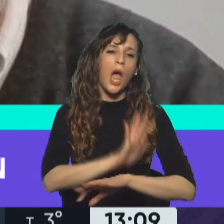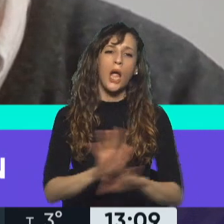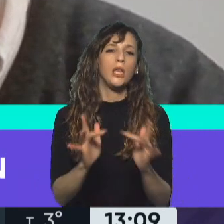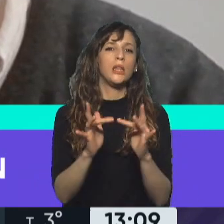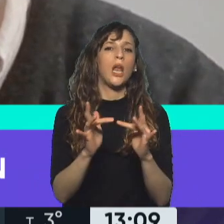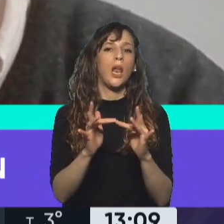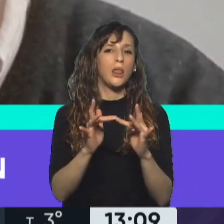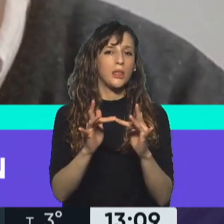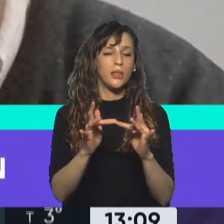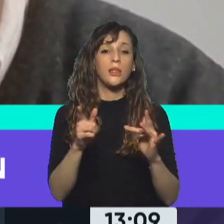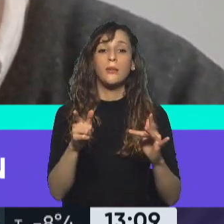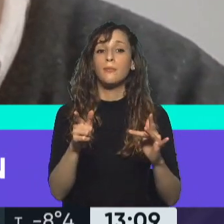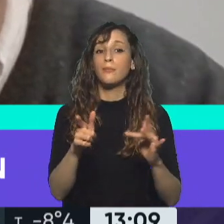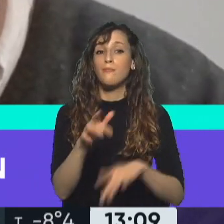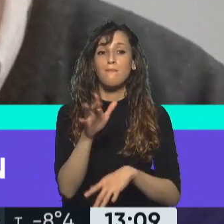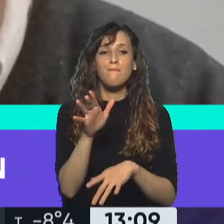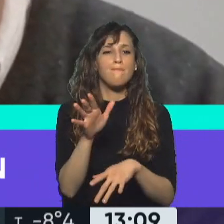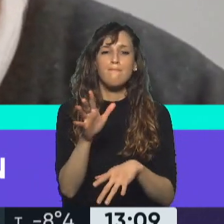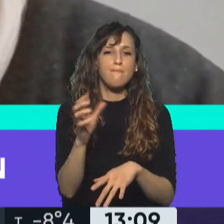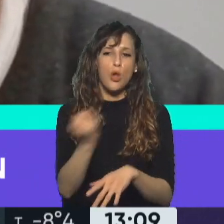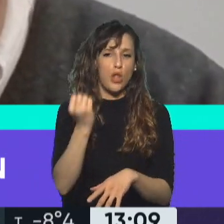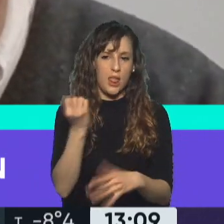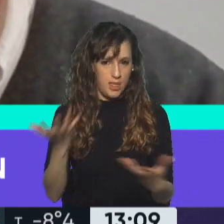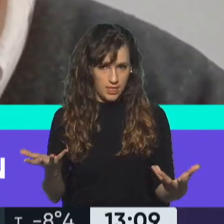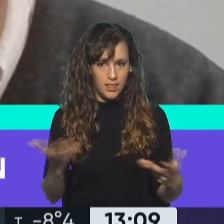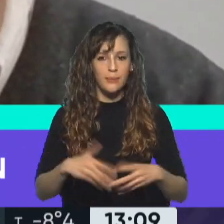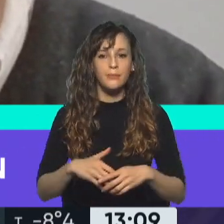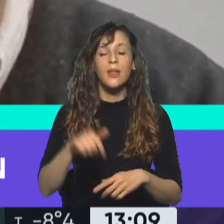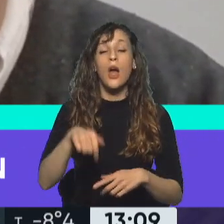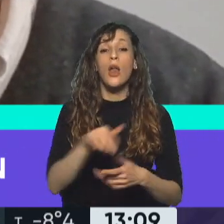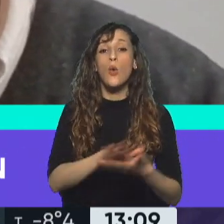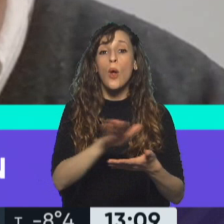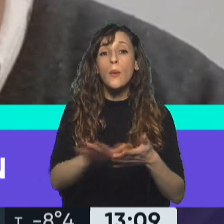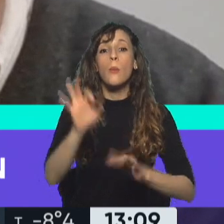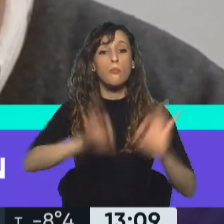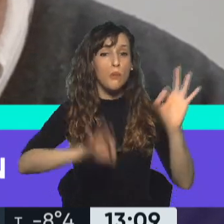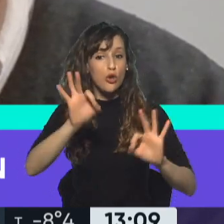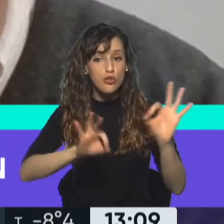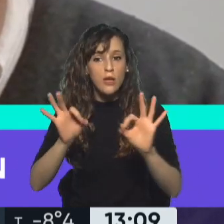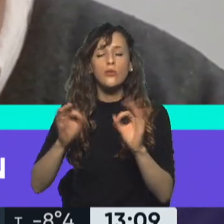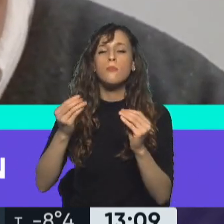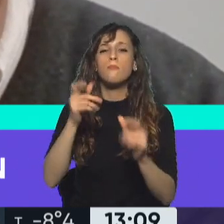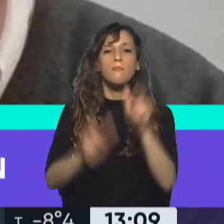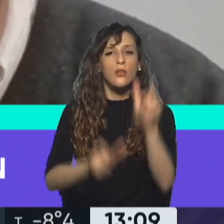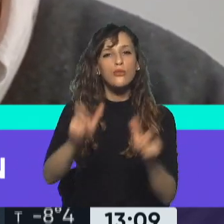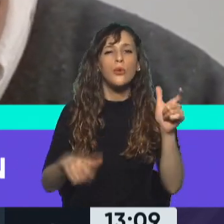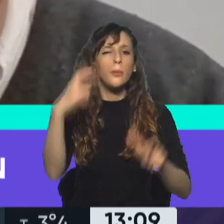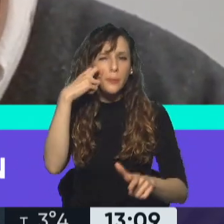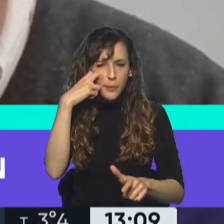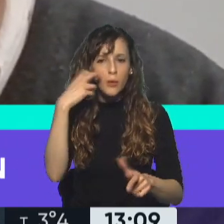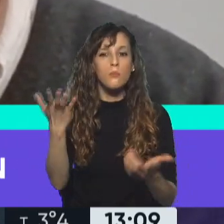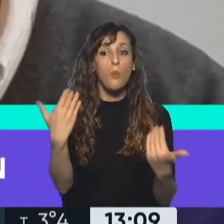y de esta manera estamos desarrollando distintos programas para que los adultos mayores puedan resolver